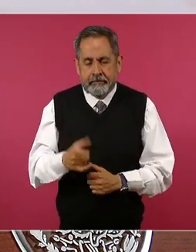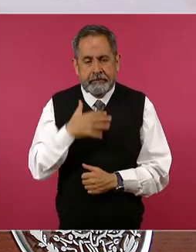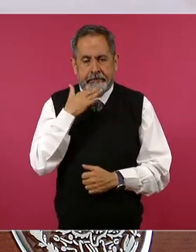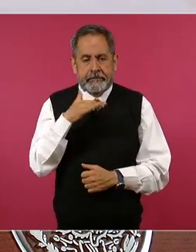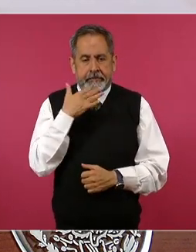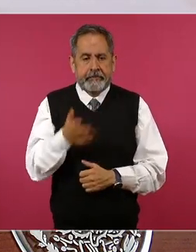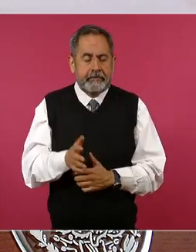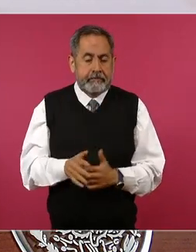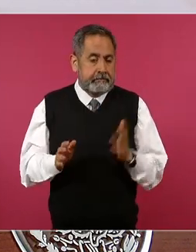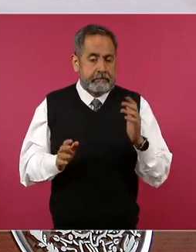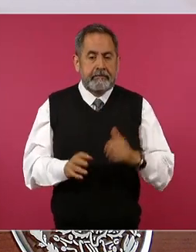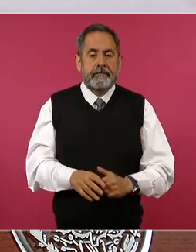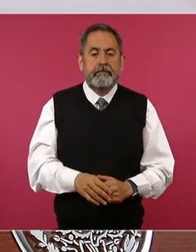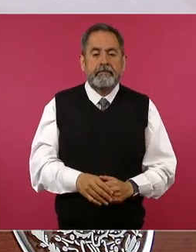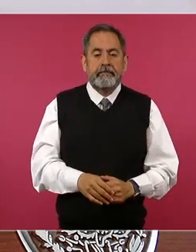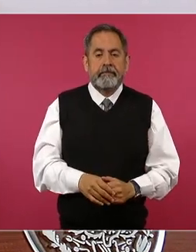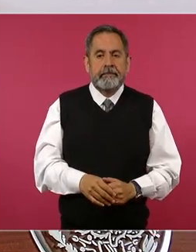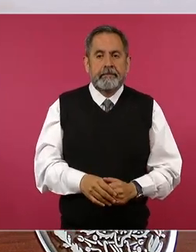no sé pero